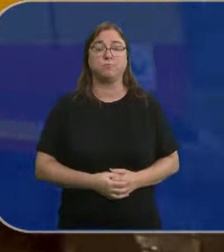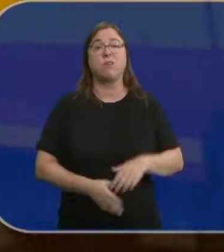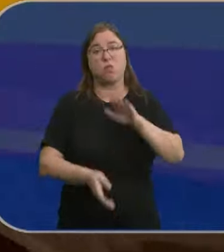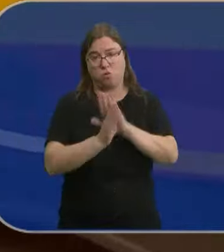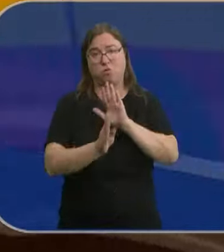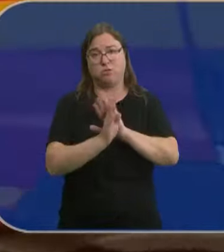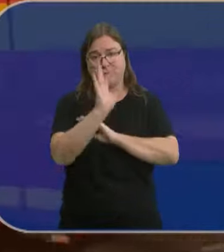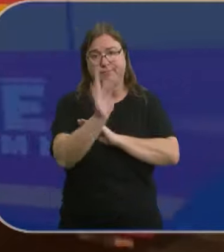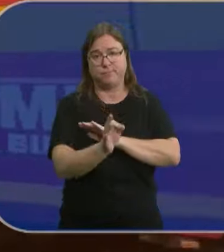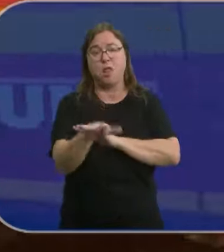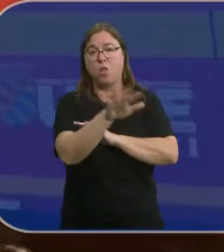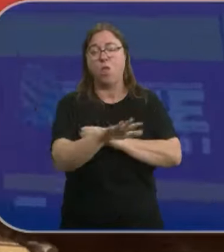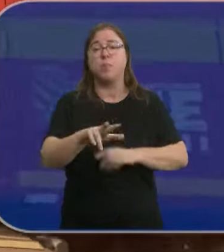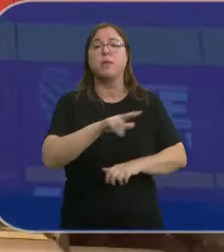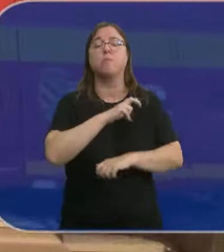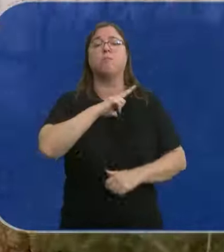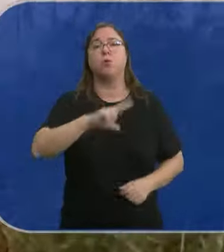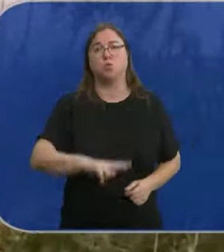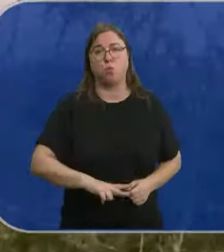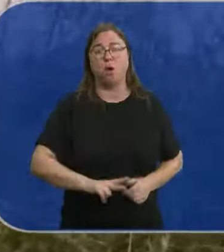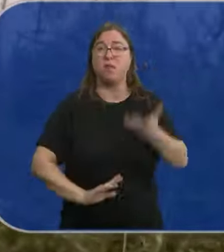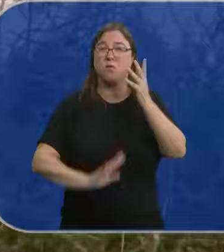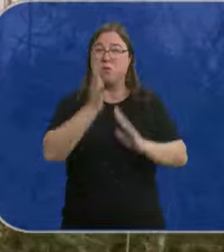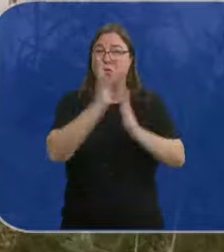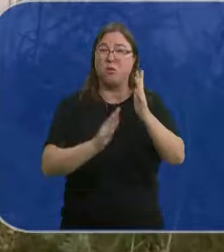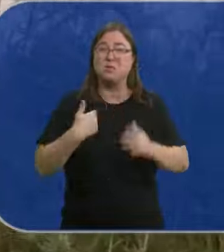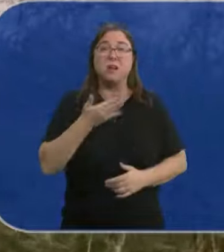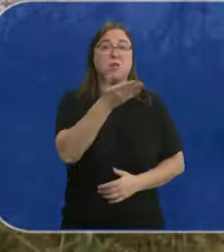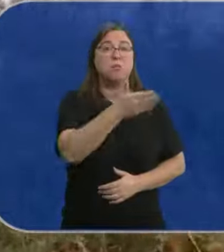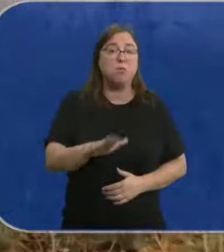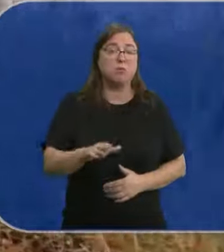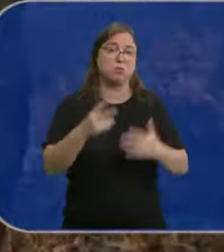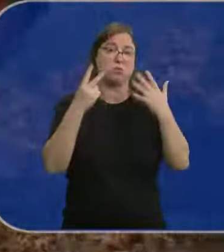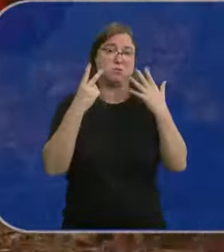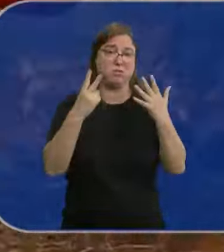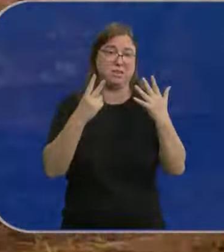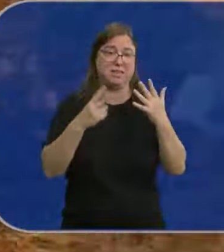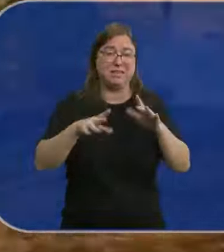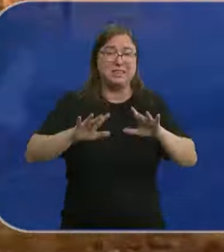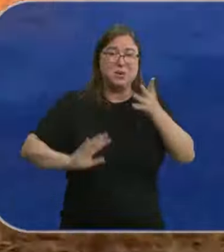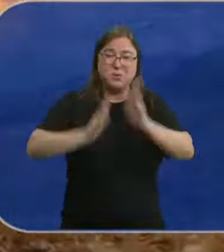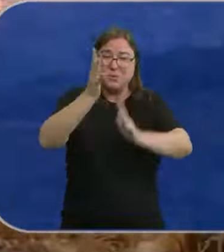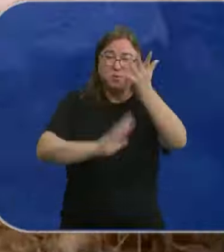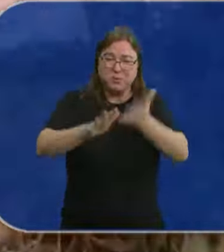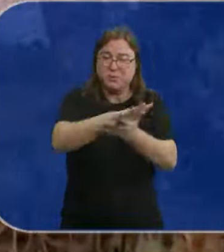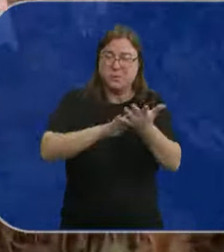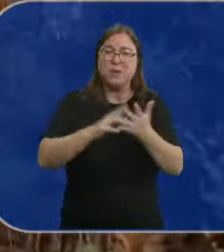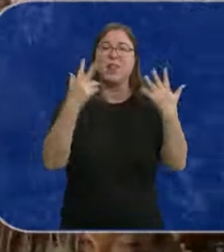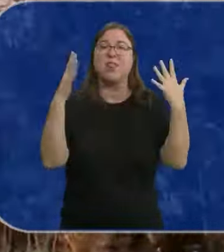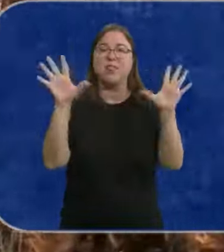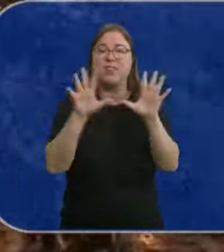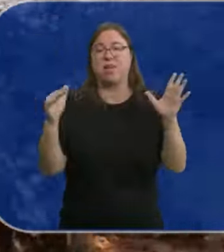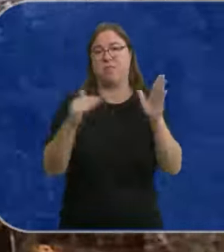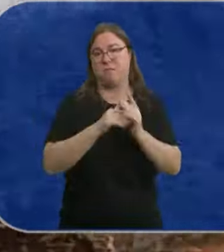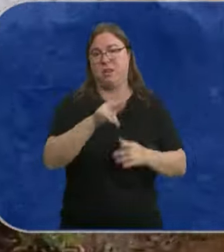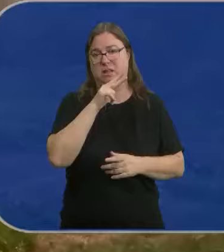Donde sí que continúan los incendios es en Portugal. Allí el fuego deja siete víctimas mortales y ya ha calcinado más de 10.000 hectáreas. Ante esta situación el